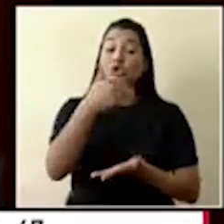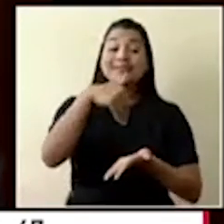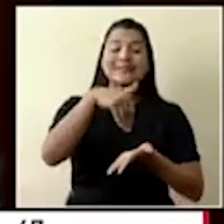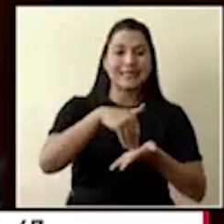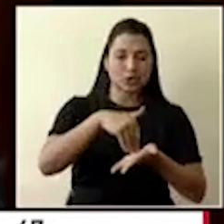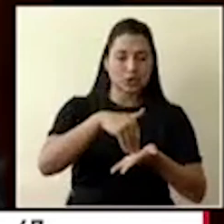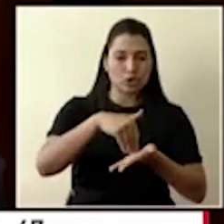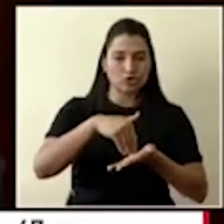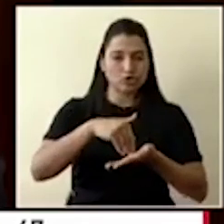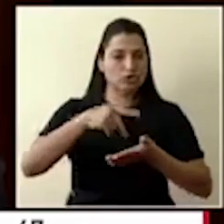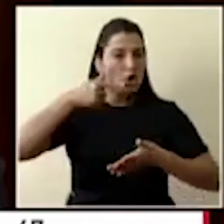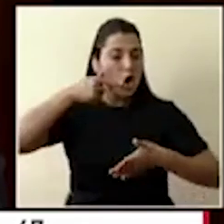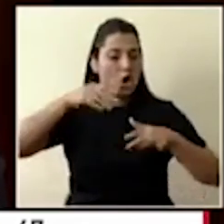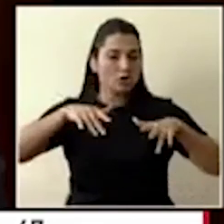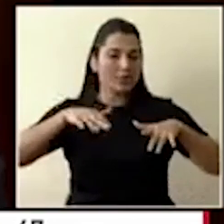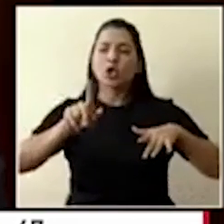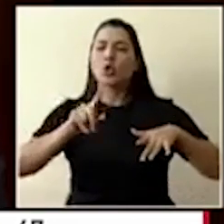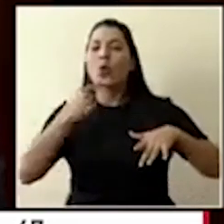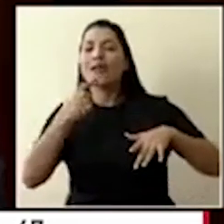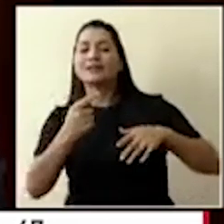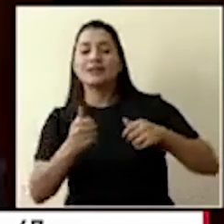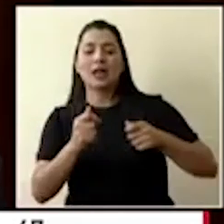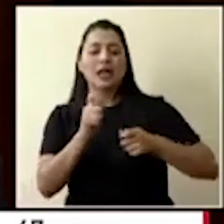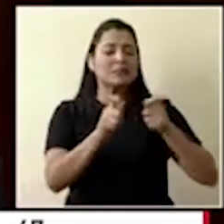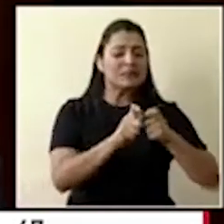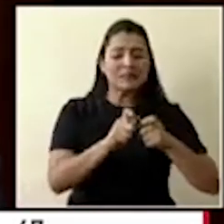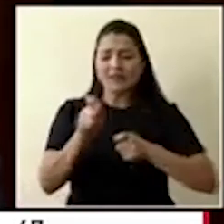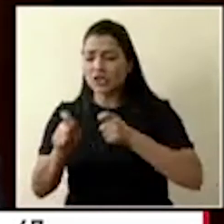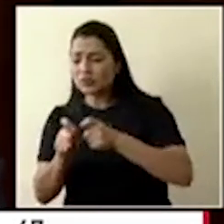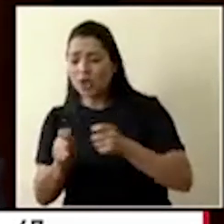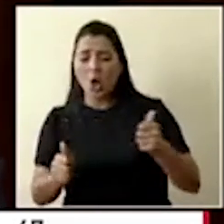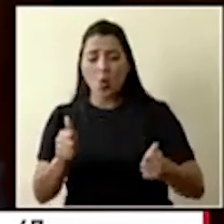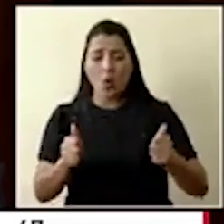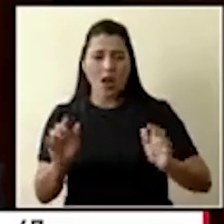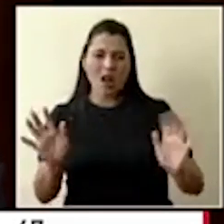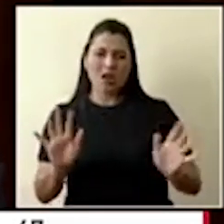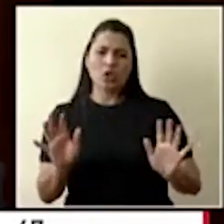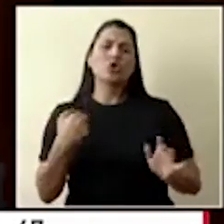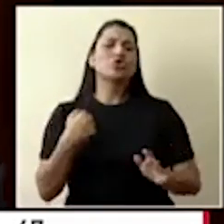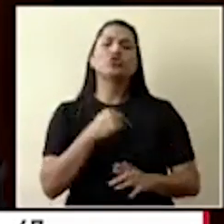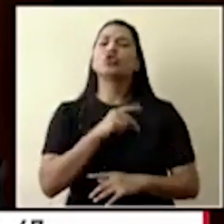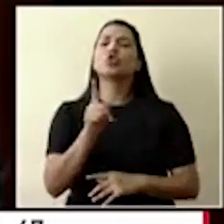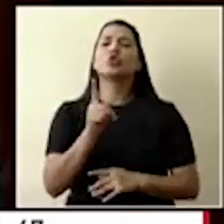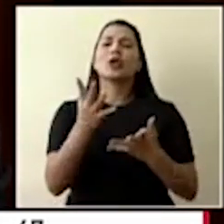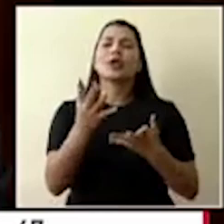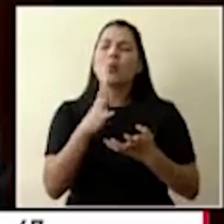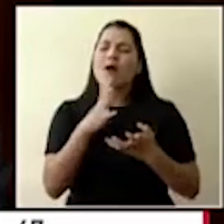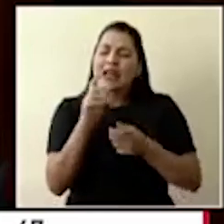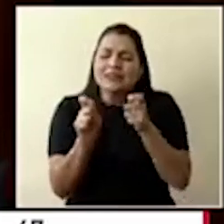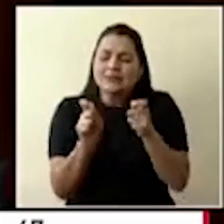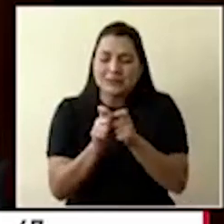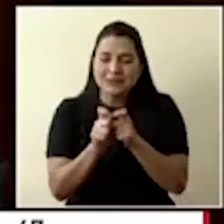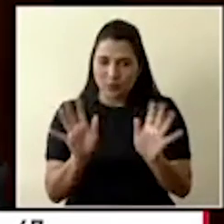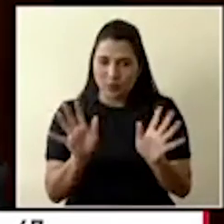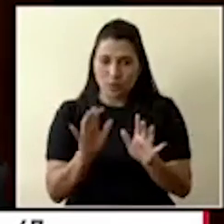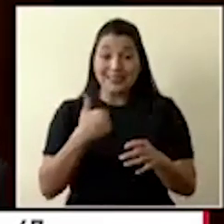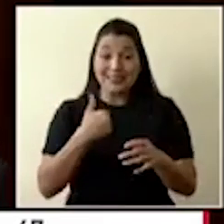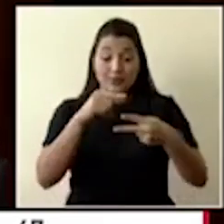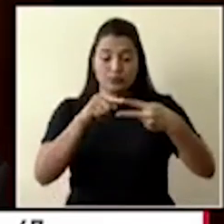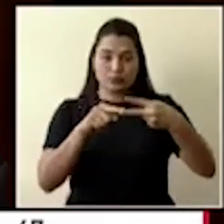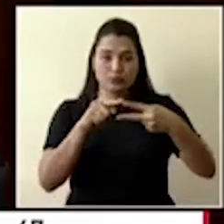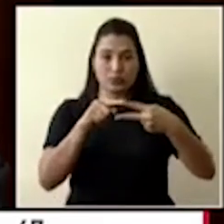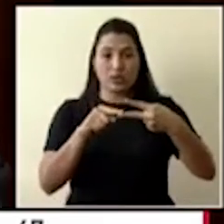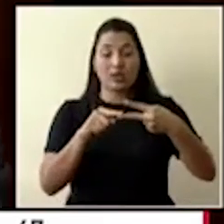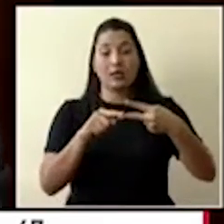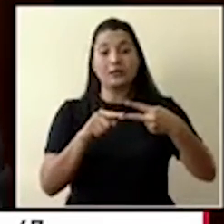es cuál, también aquí hay un asunto que no hemos evitado referirnos a casos específicos, pero sí tenemos 48, los dos casos que